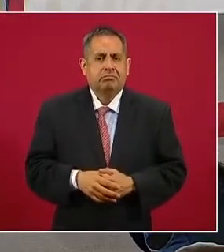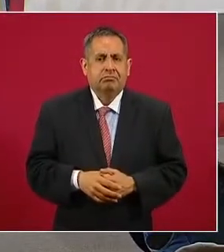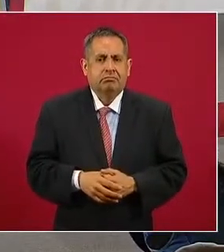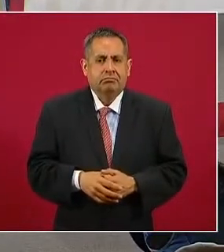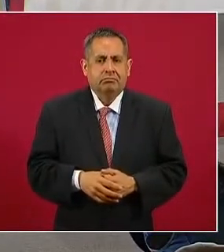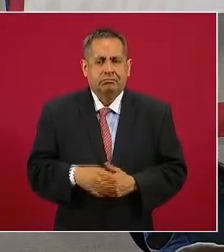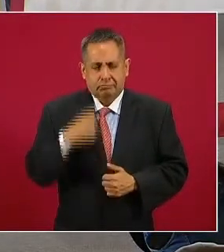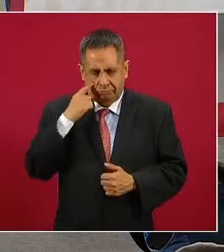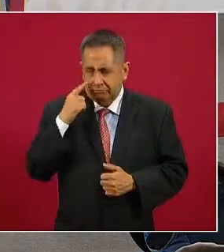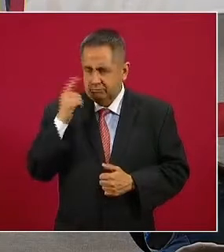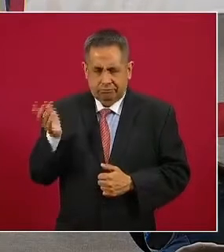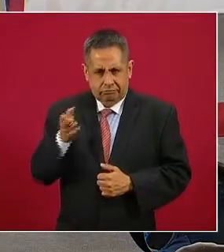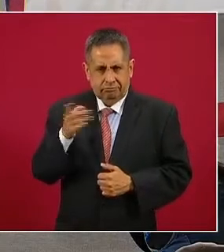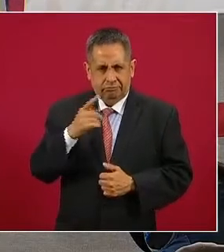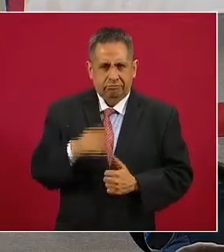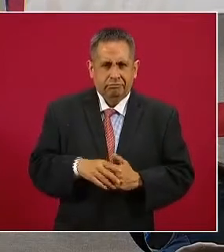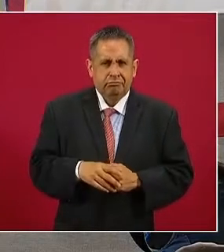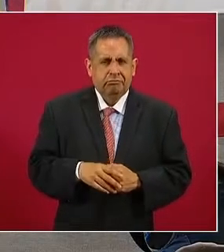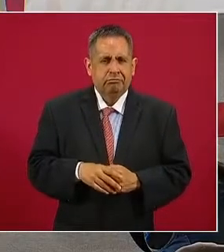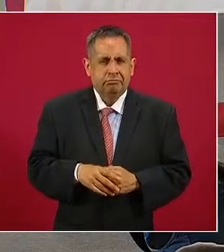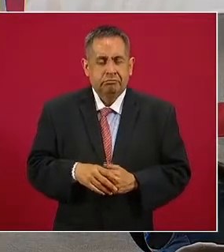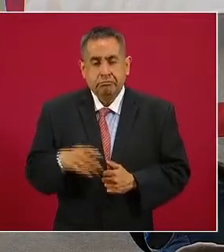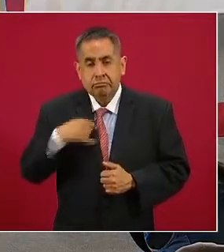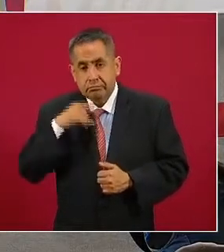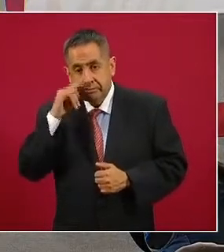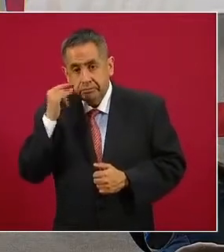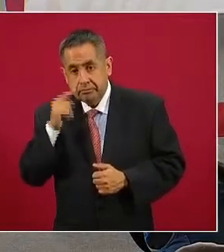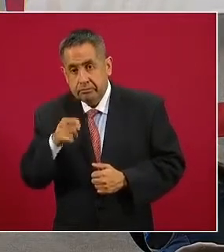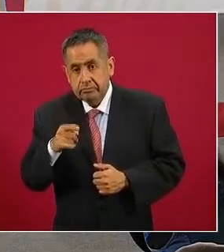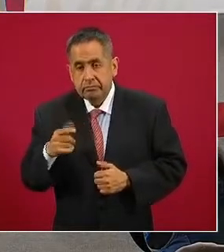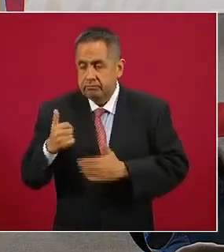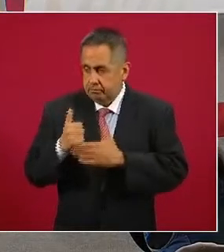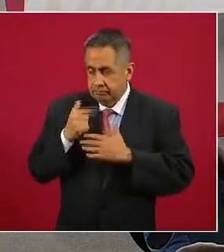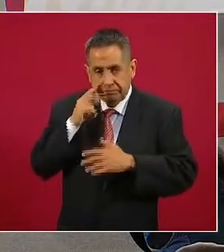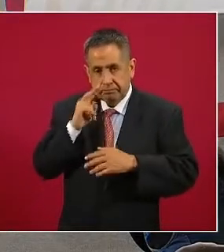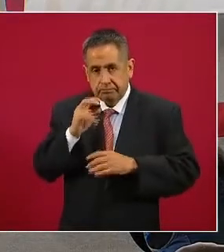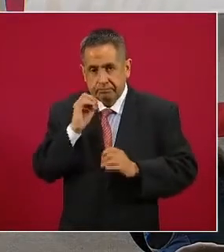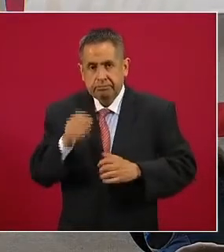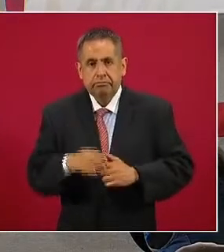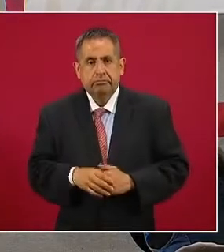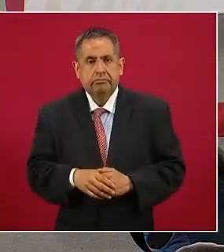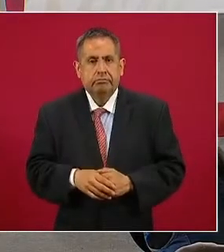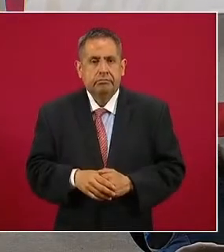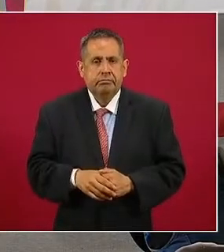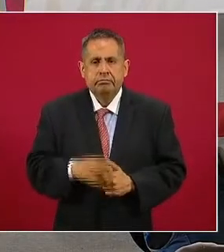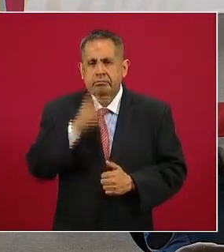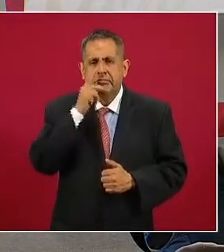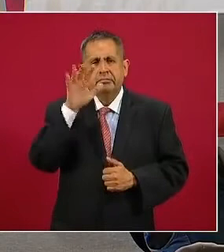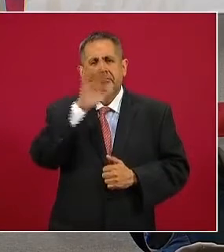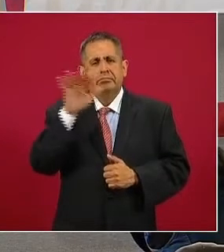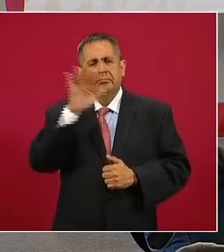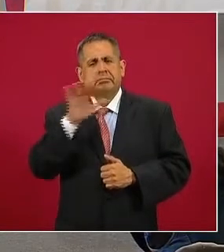si pero ahí si ya no alcanzo ayúdame que dice